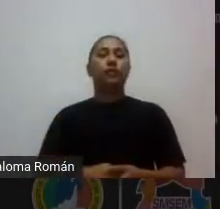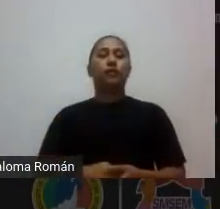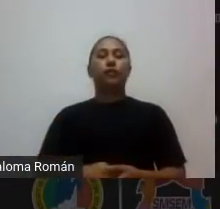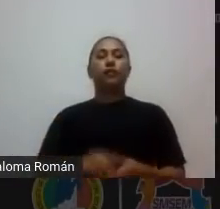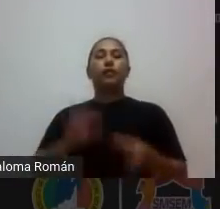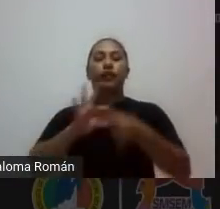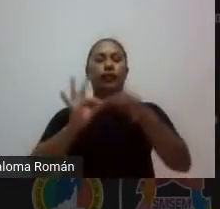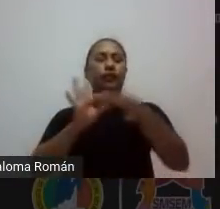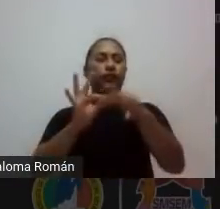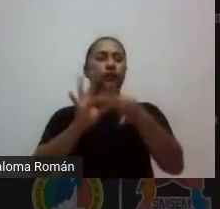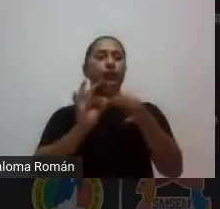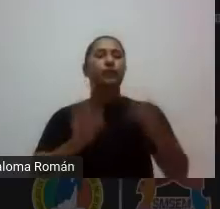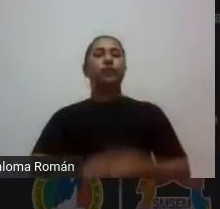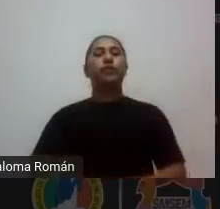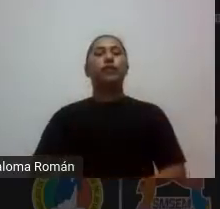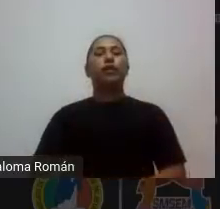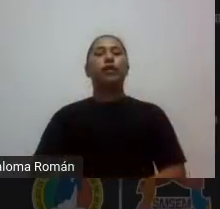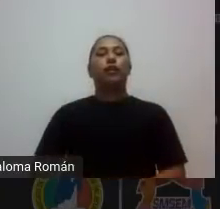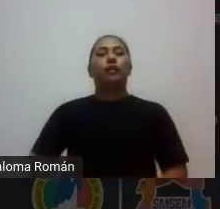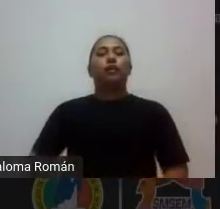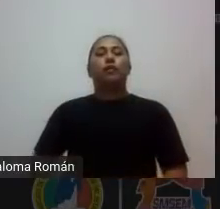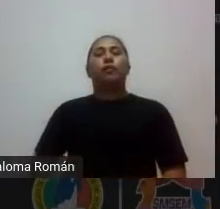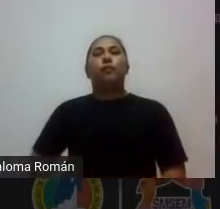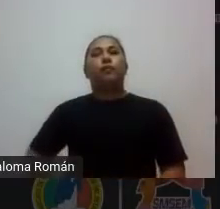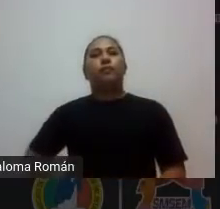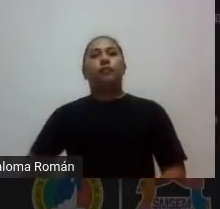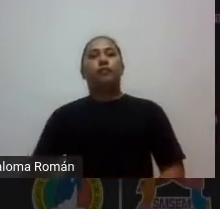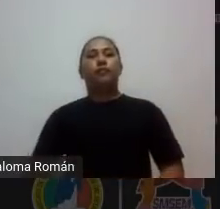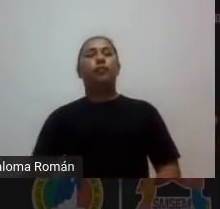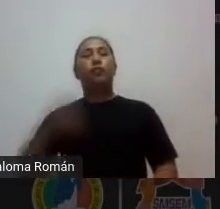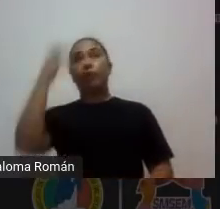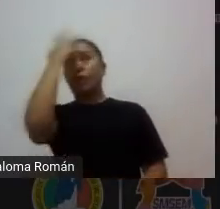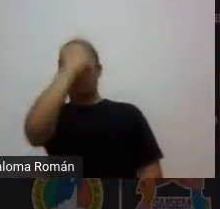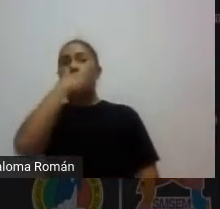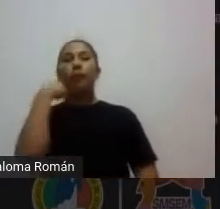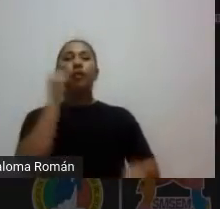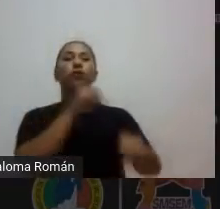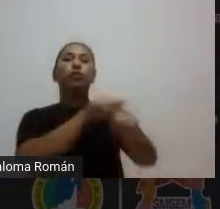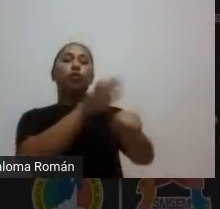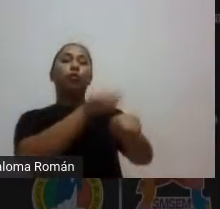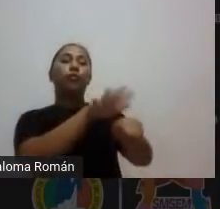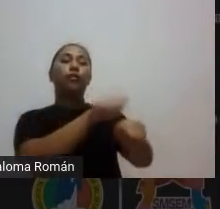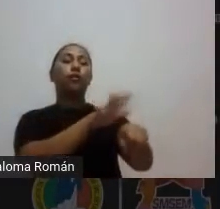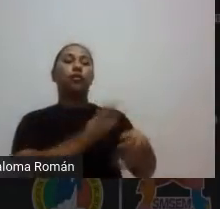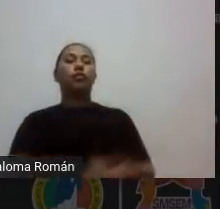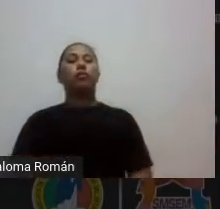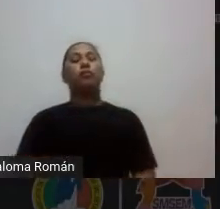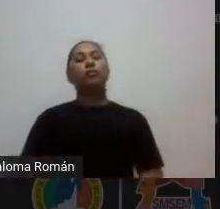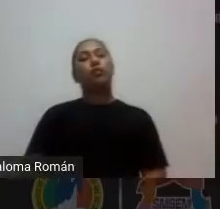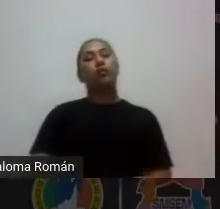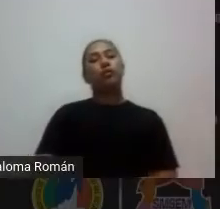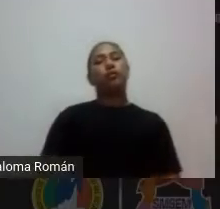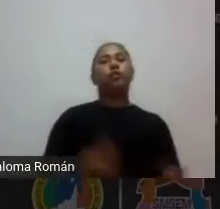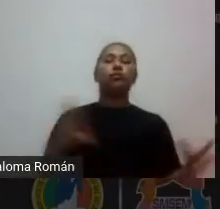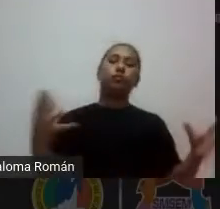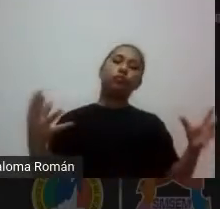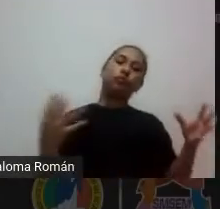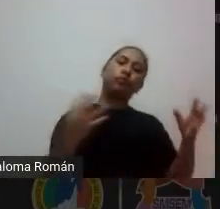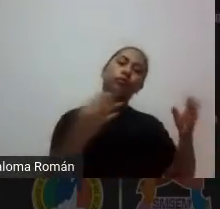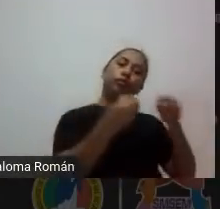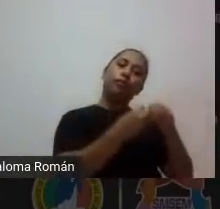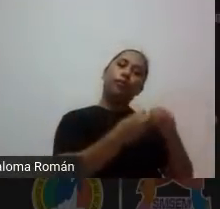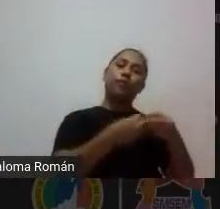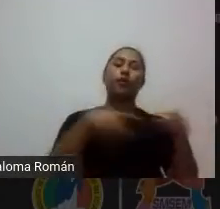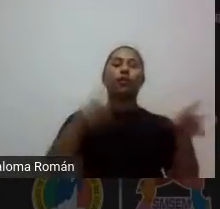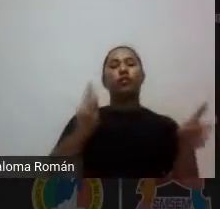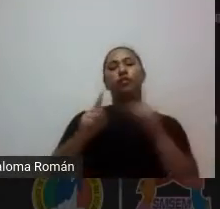es una evaluación cualitativa porque una evaluación cualitativa es criterial y si tú no reúnes los criterios y los requisitos